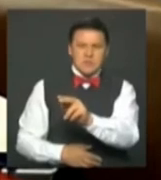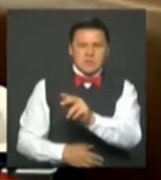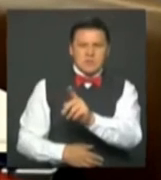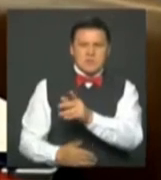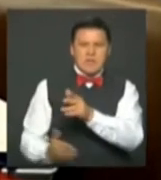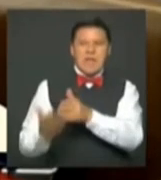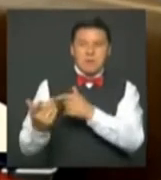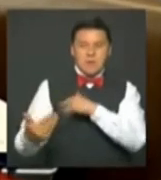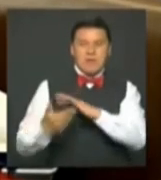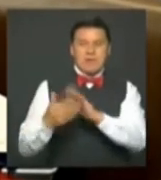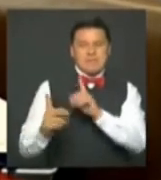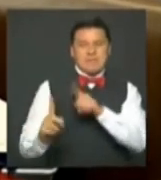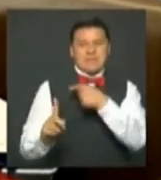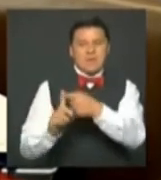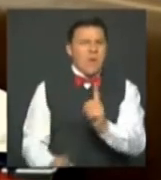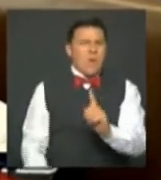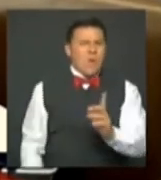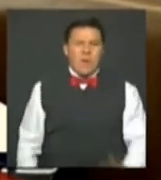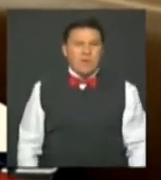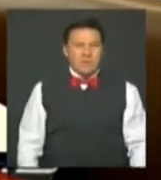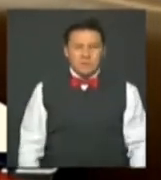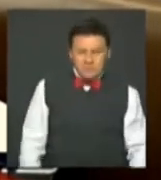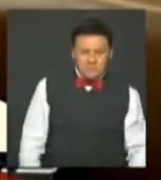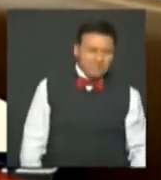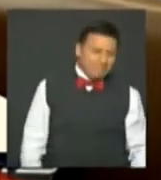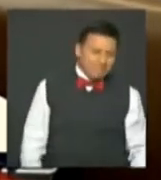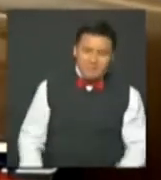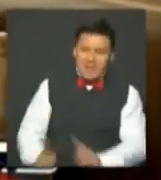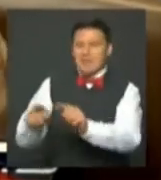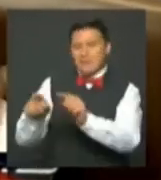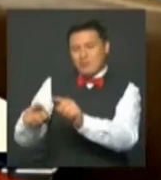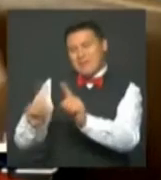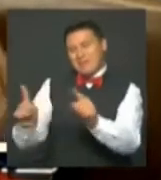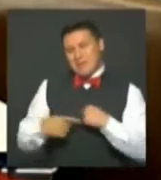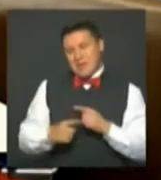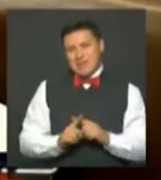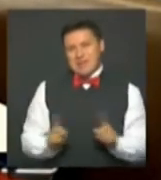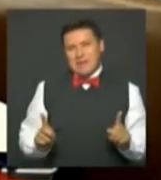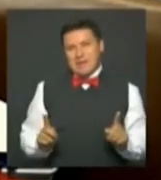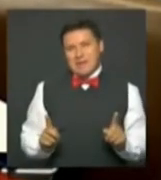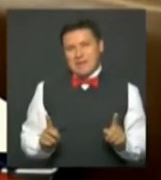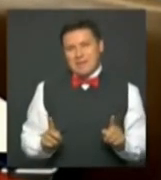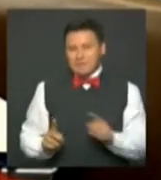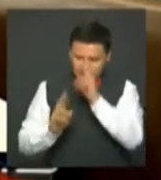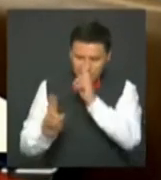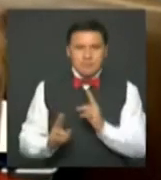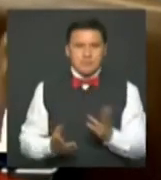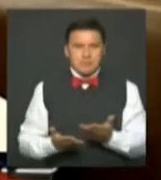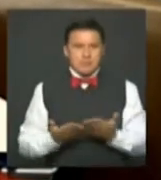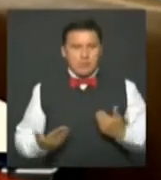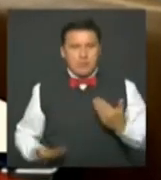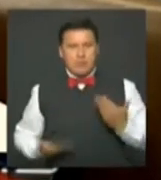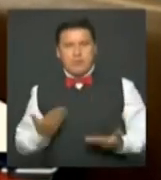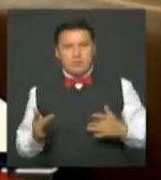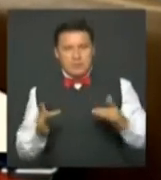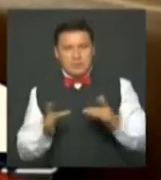ver que cuando transformamos esa visión de enemigo hacia el diferente, las posibilidades se vuelven infinitas. Las posibilidades de